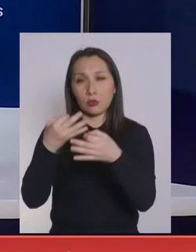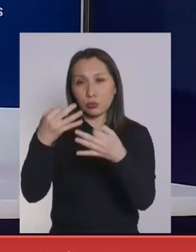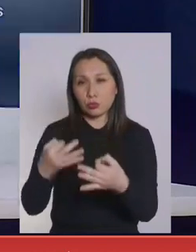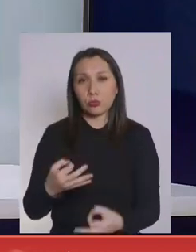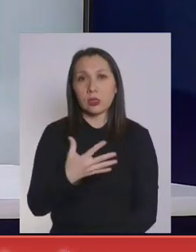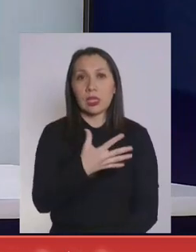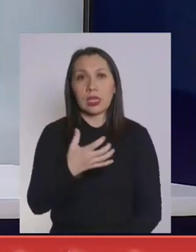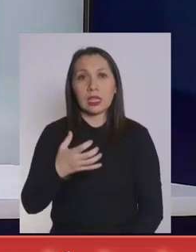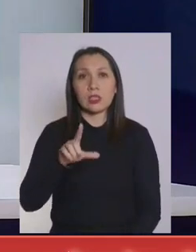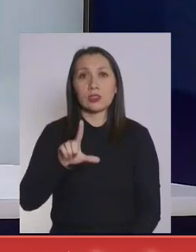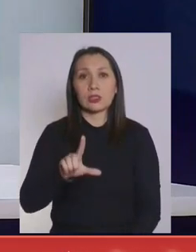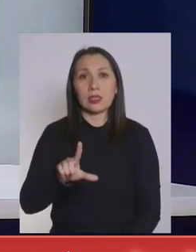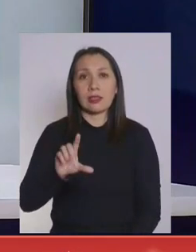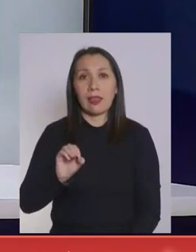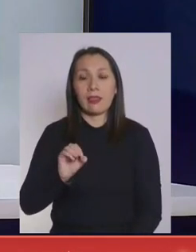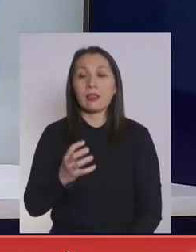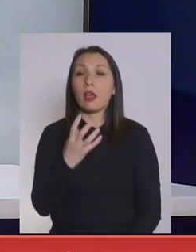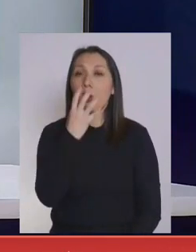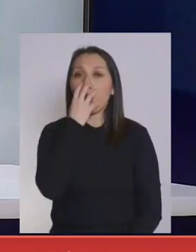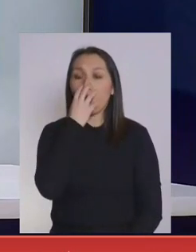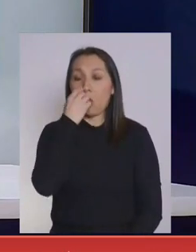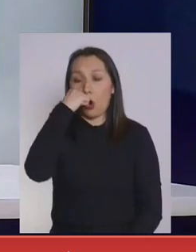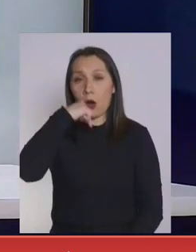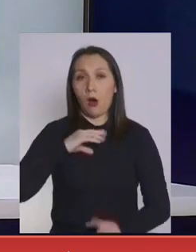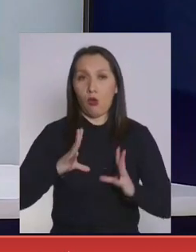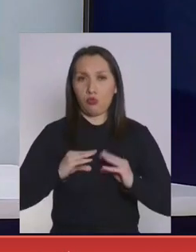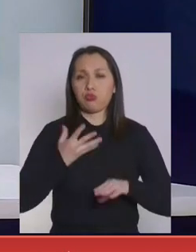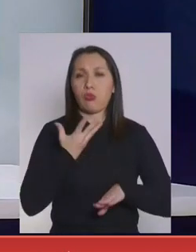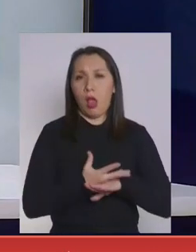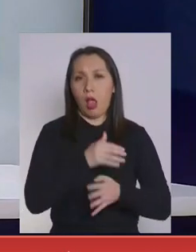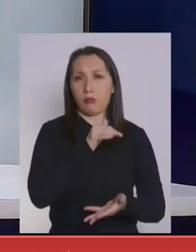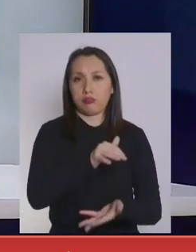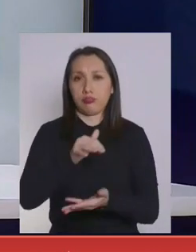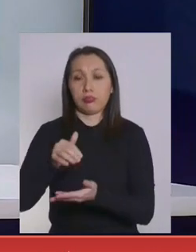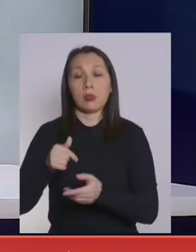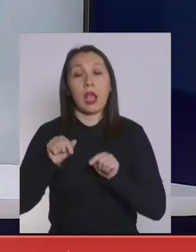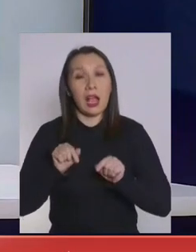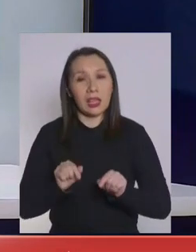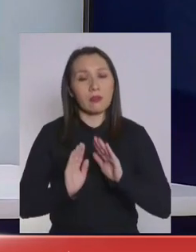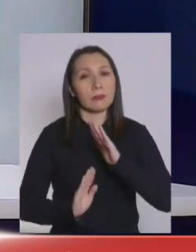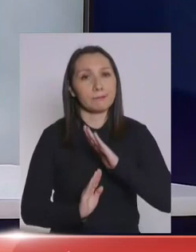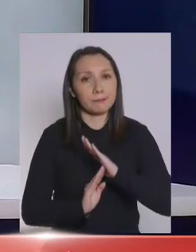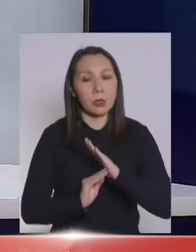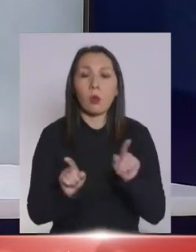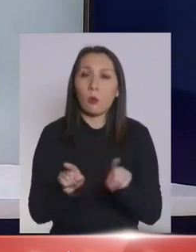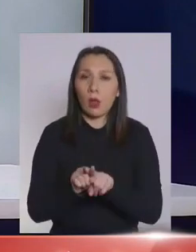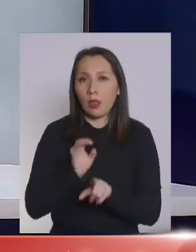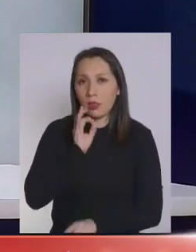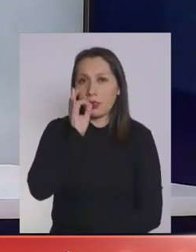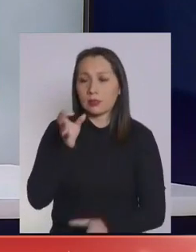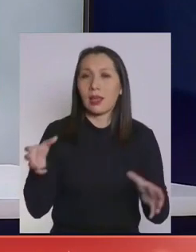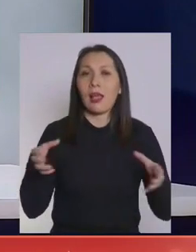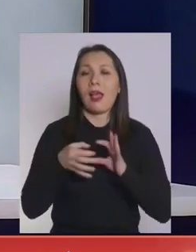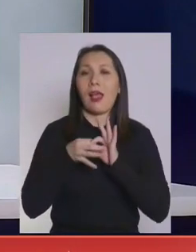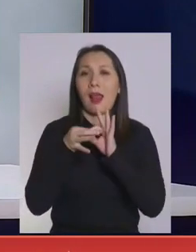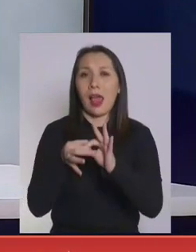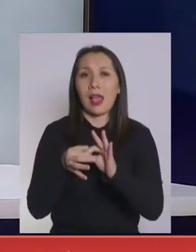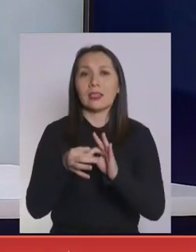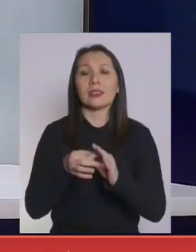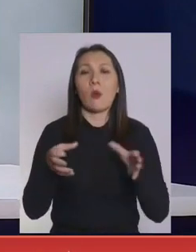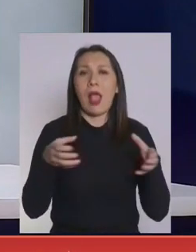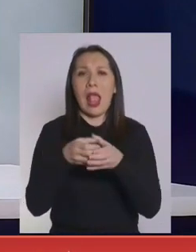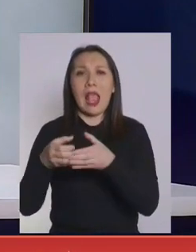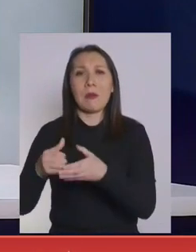total de 570 ventiladores disponibles. Y aquí quiero detenerme para agradecer a los equipos de pabellón